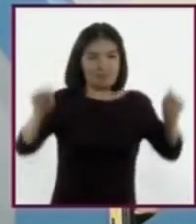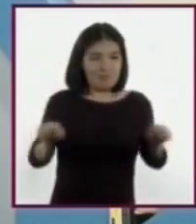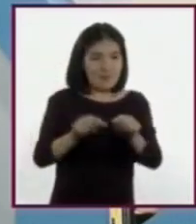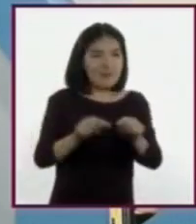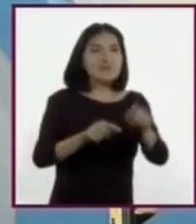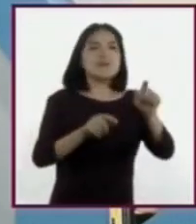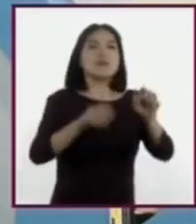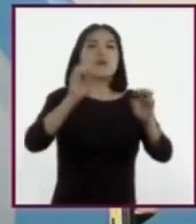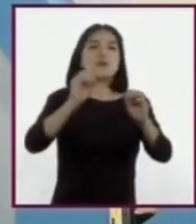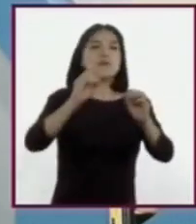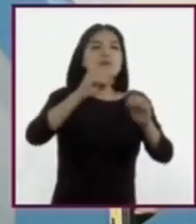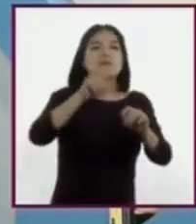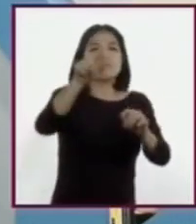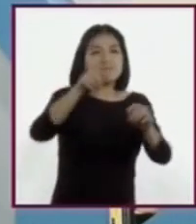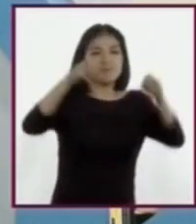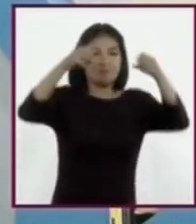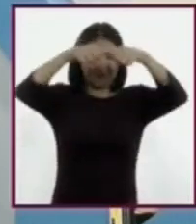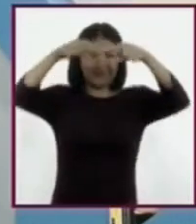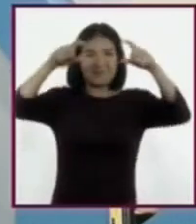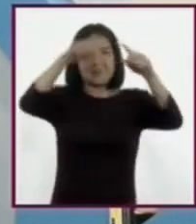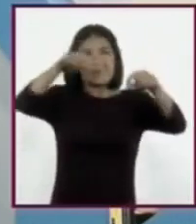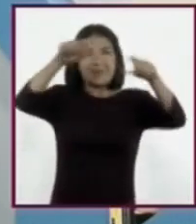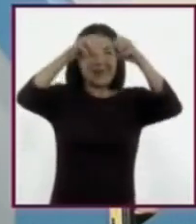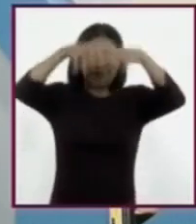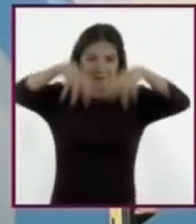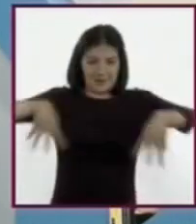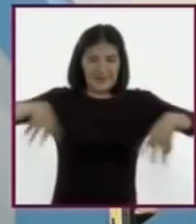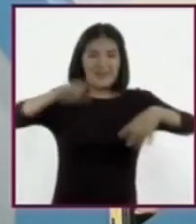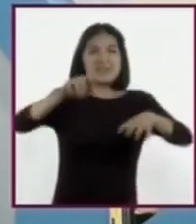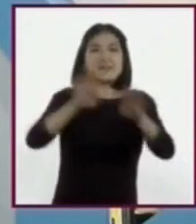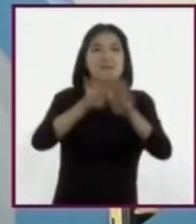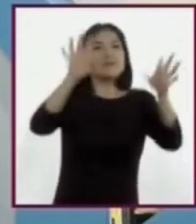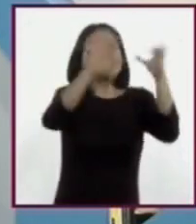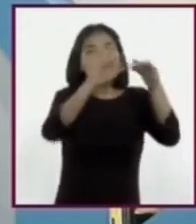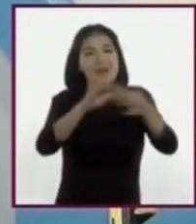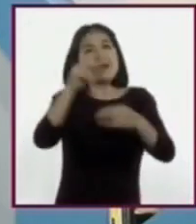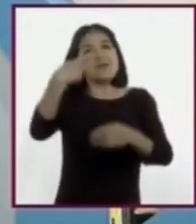una nube de ideas, un mapa, lo que ustedes elijan.